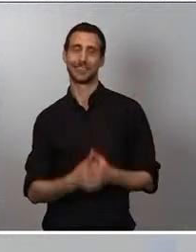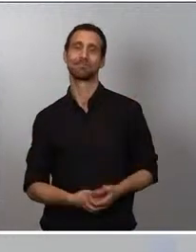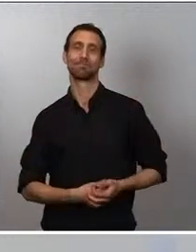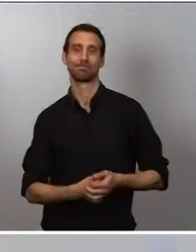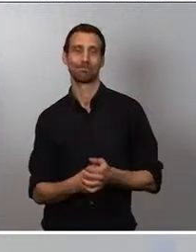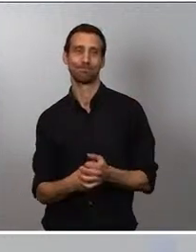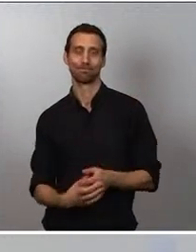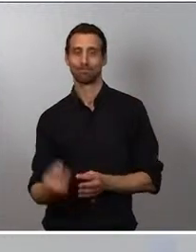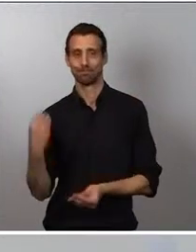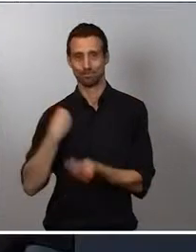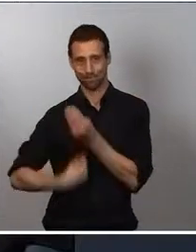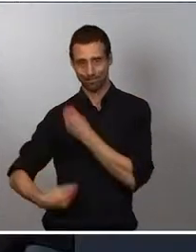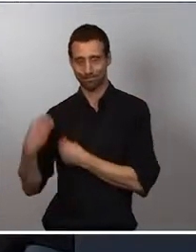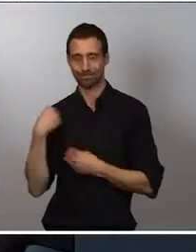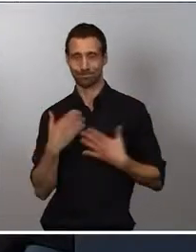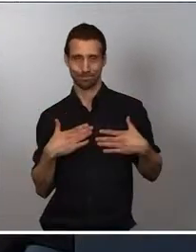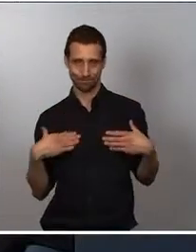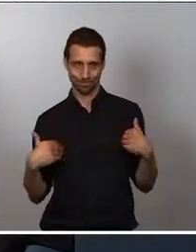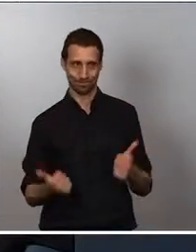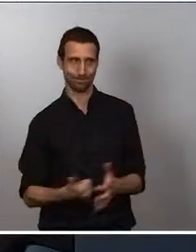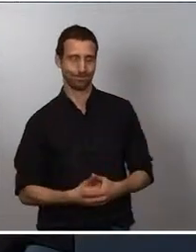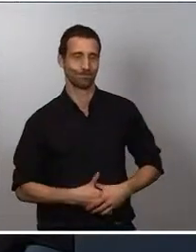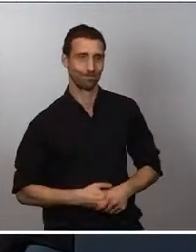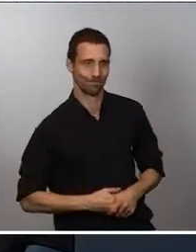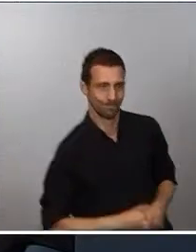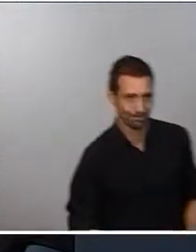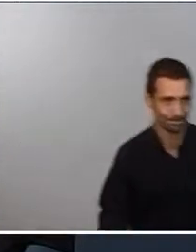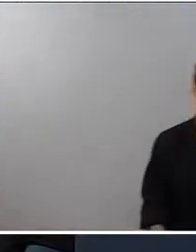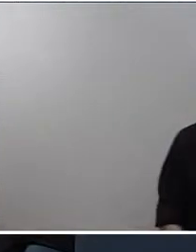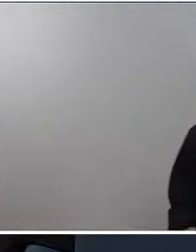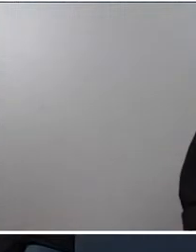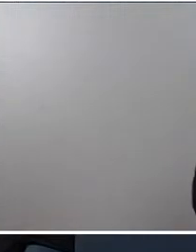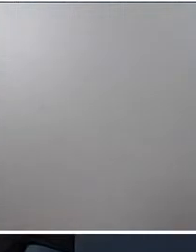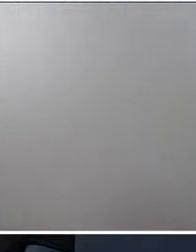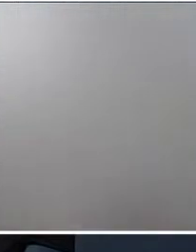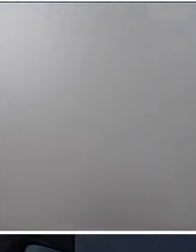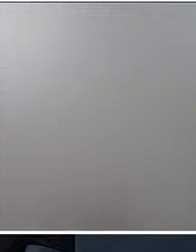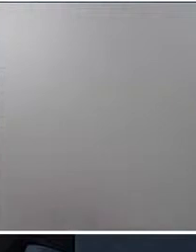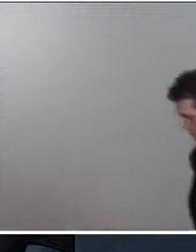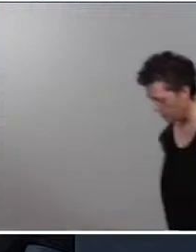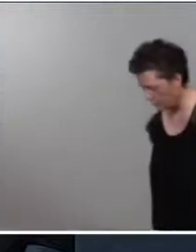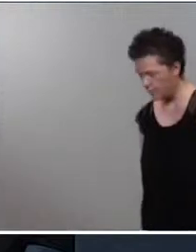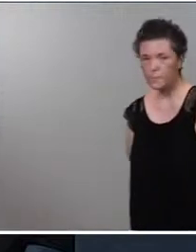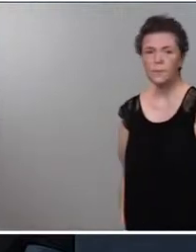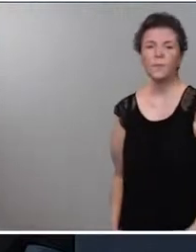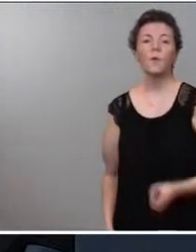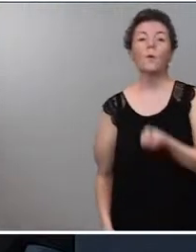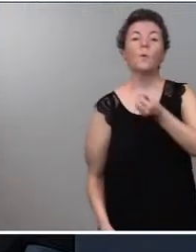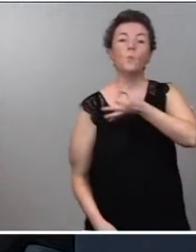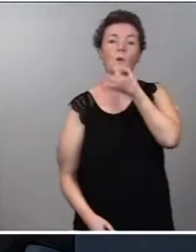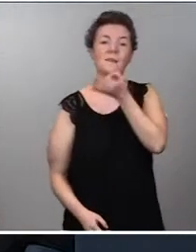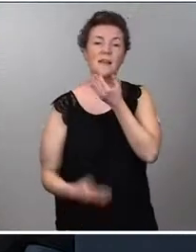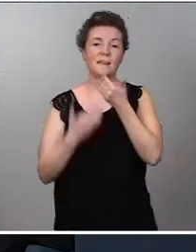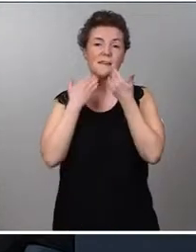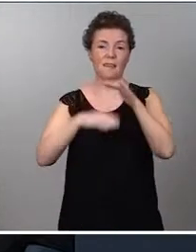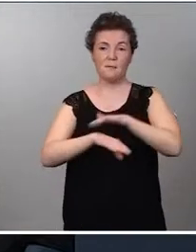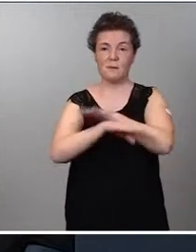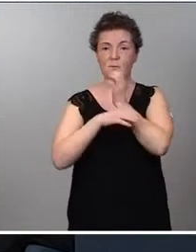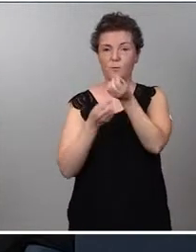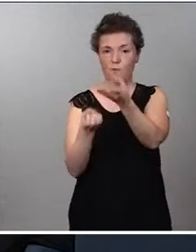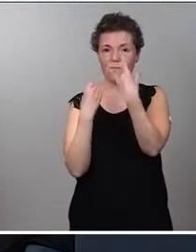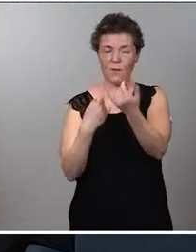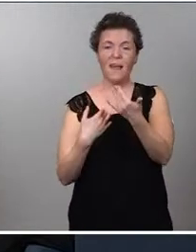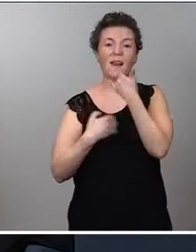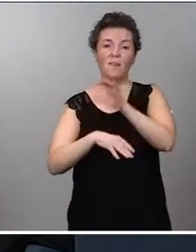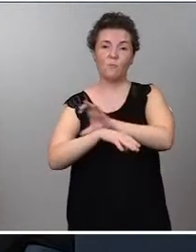tardes. Gracias, ministra, por la información de la actualidad y de lo que ha dado de sí el Consejo Interterritorial. Gracias también a